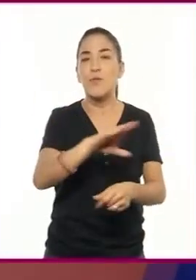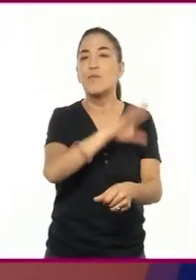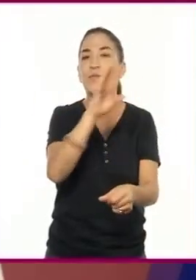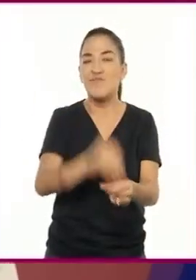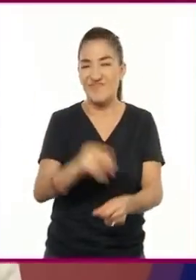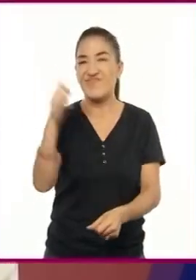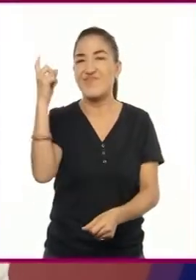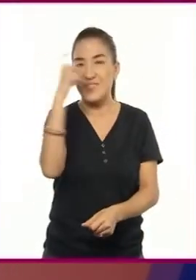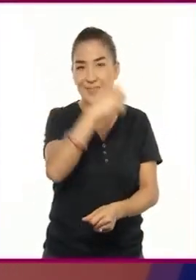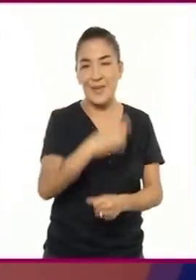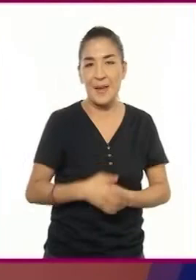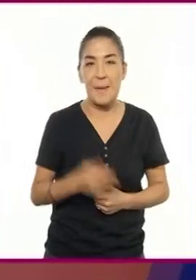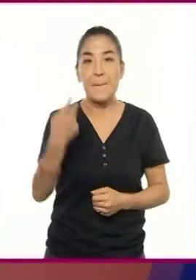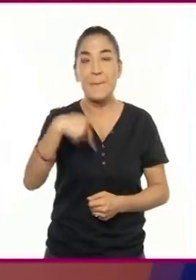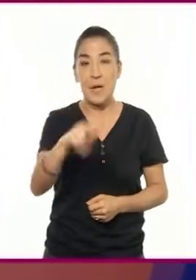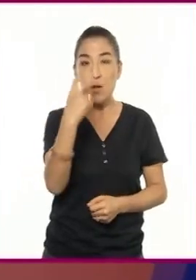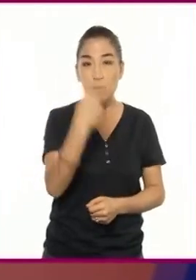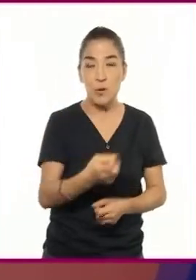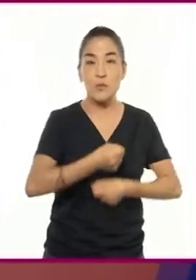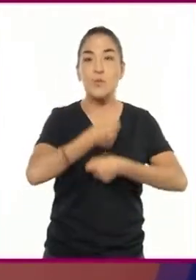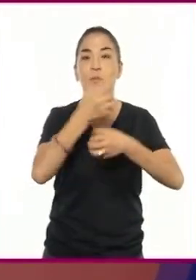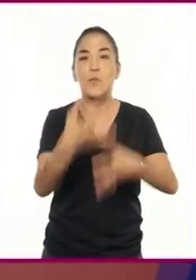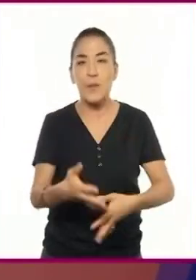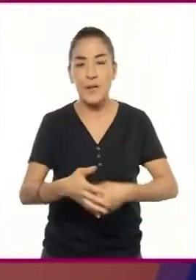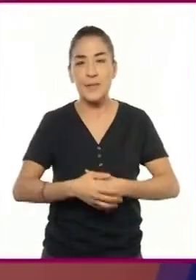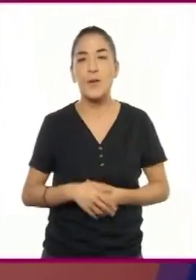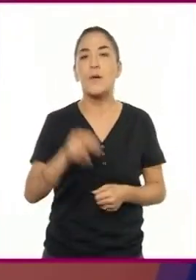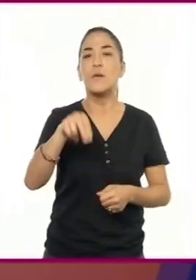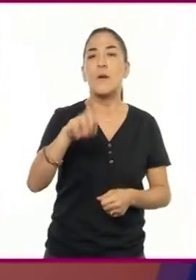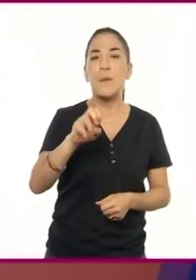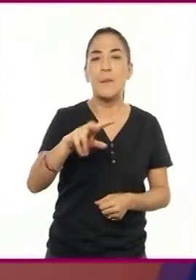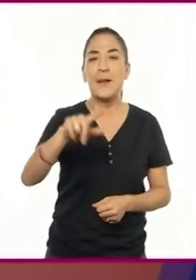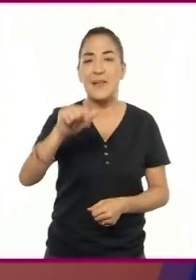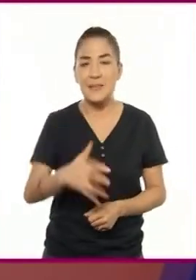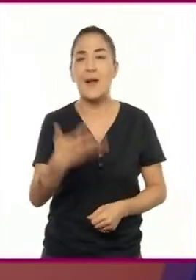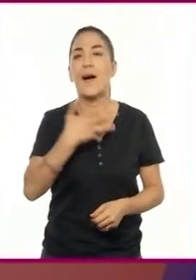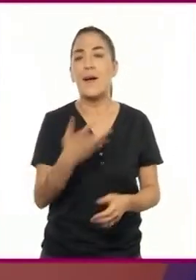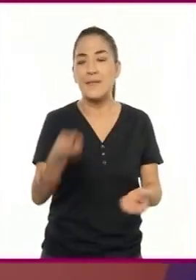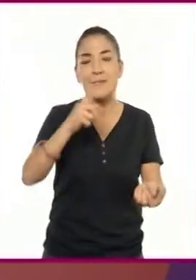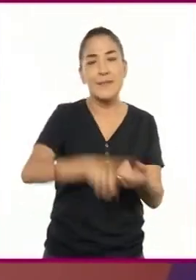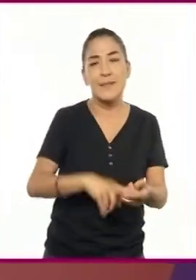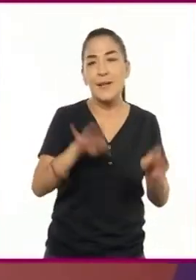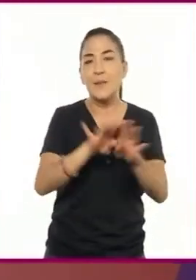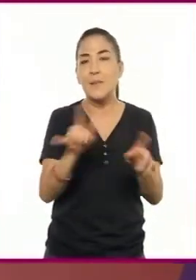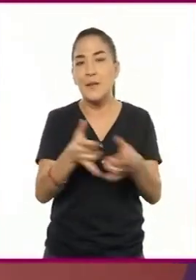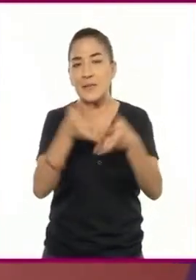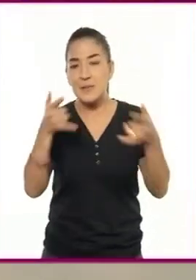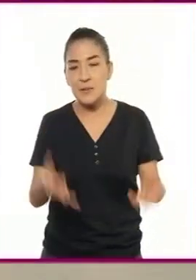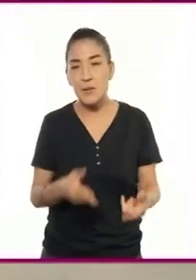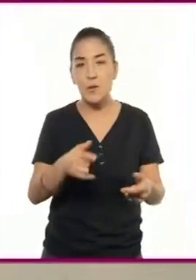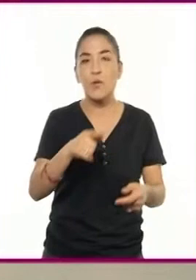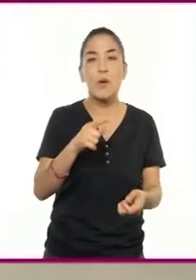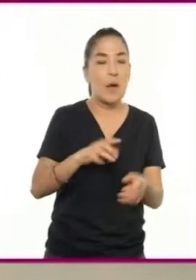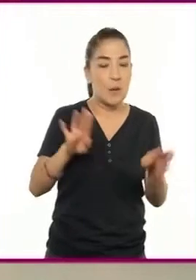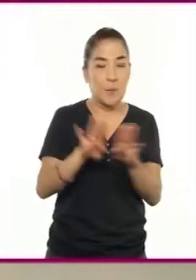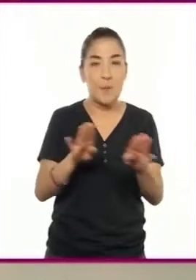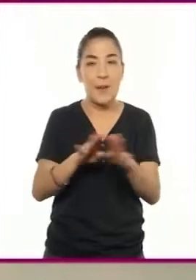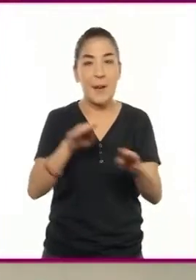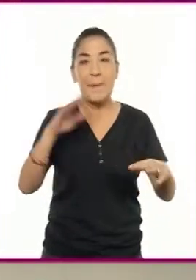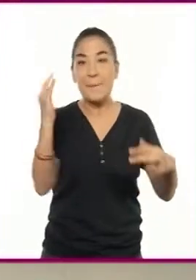Pero los dos, los cuentos y las novelas, tienen una introducción, un nudo y un